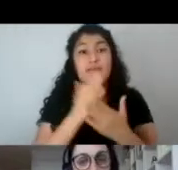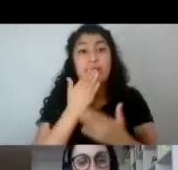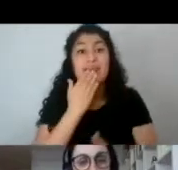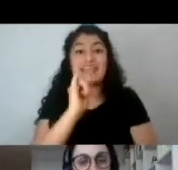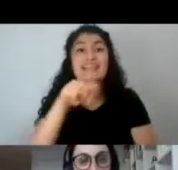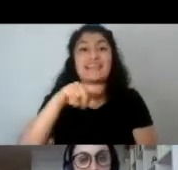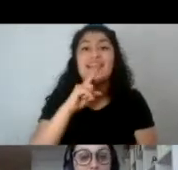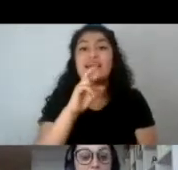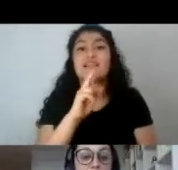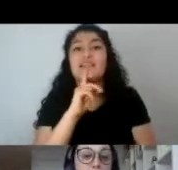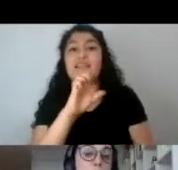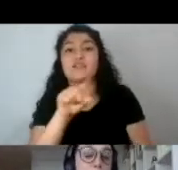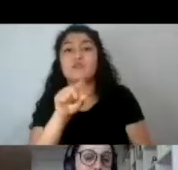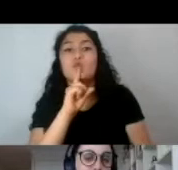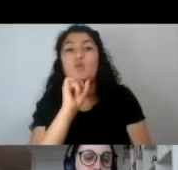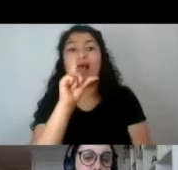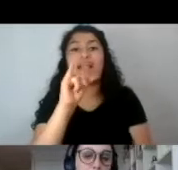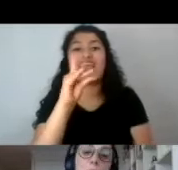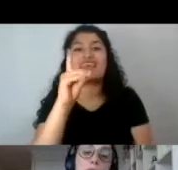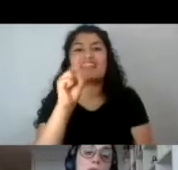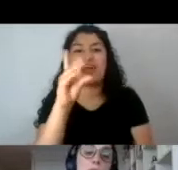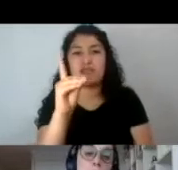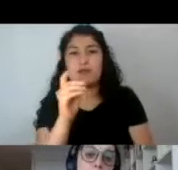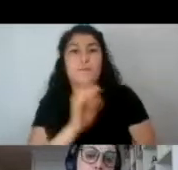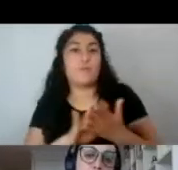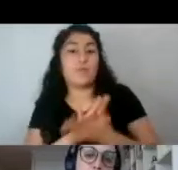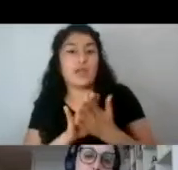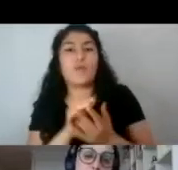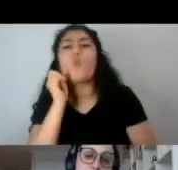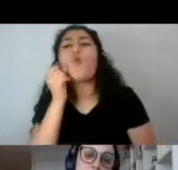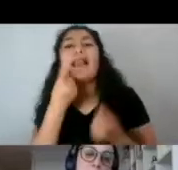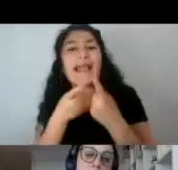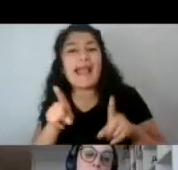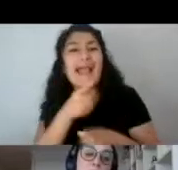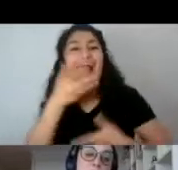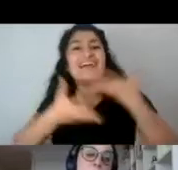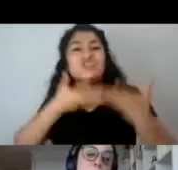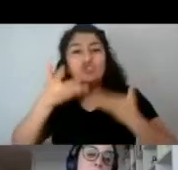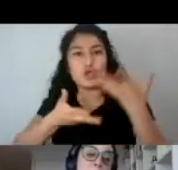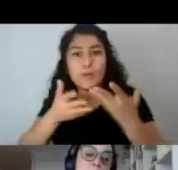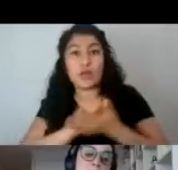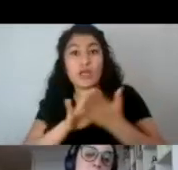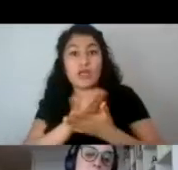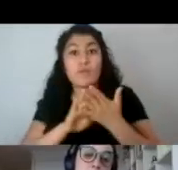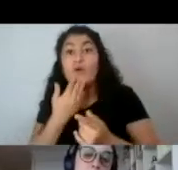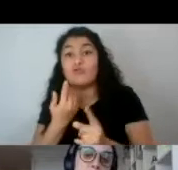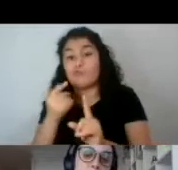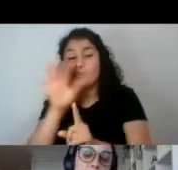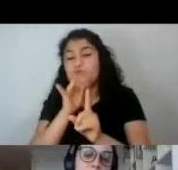aparezca. Por ejemplo, las canciones. ¿Cómo construyen a los personajes las canciones que puedan aparecer